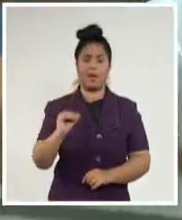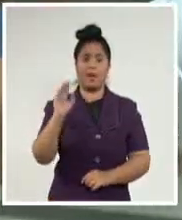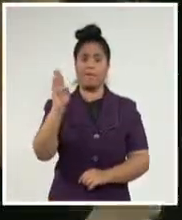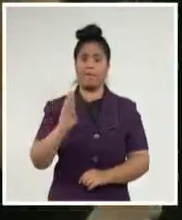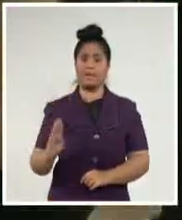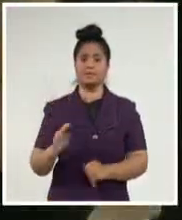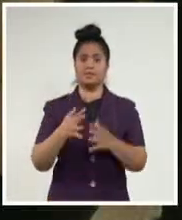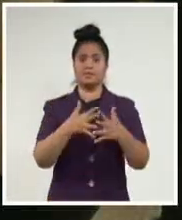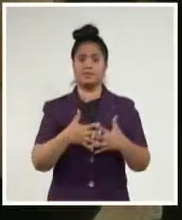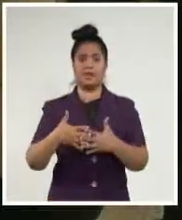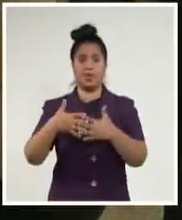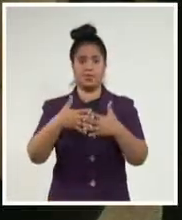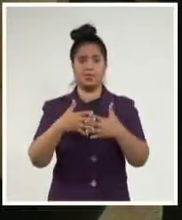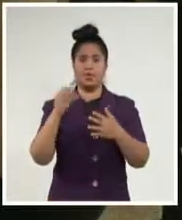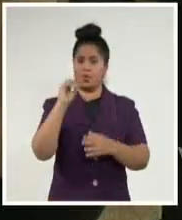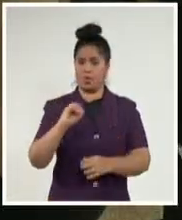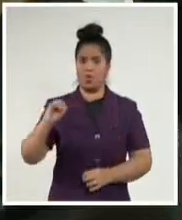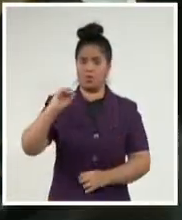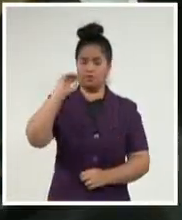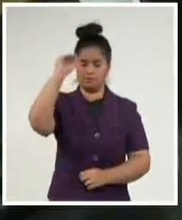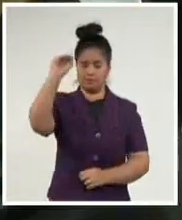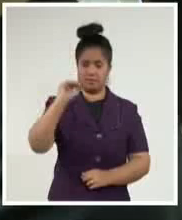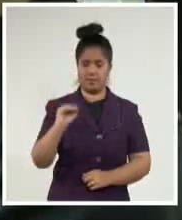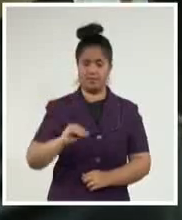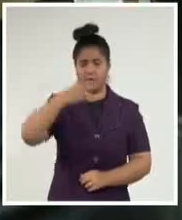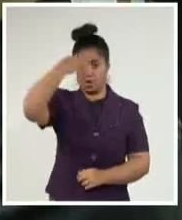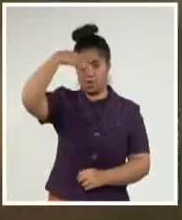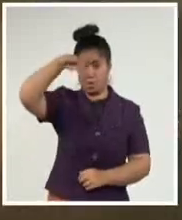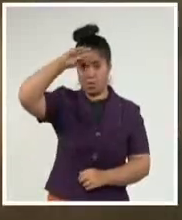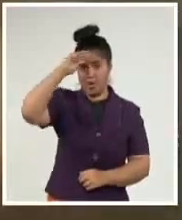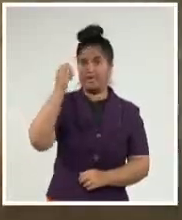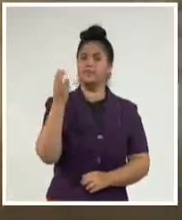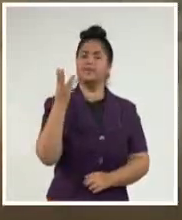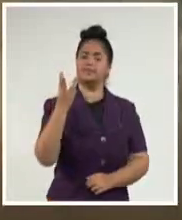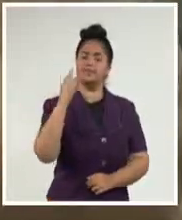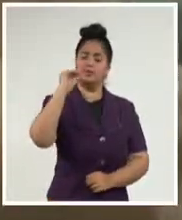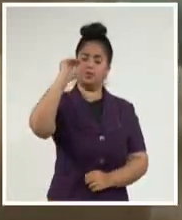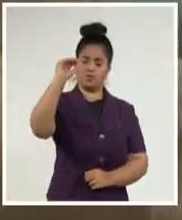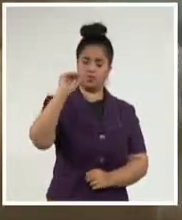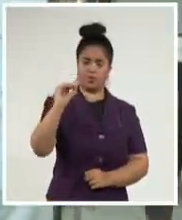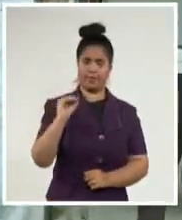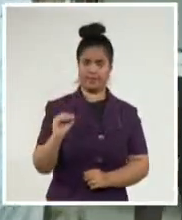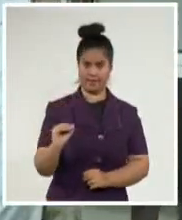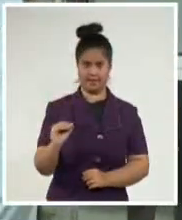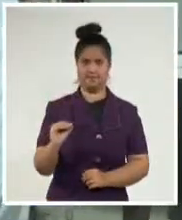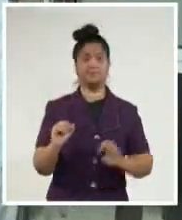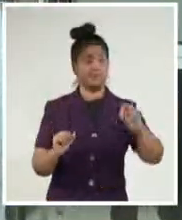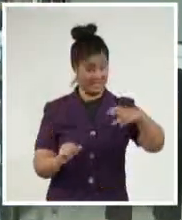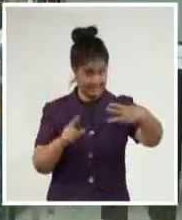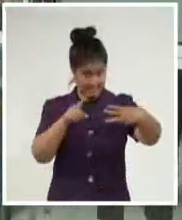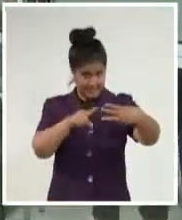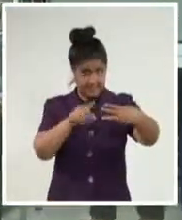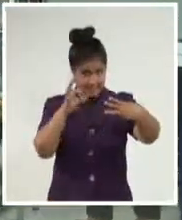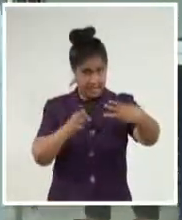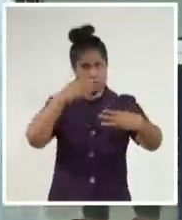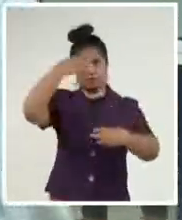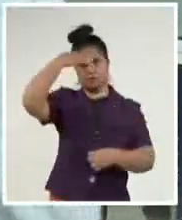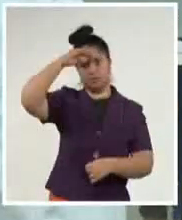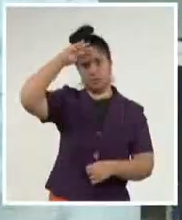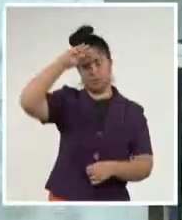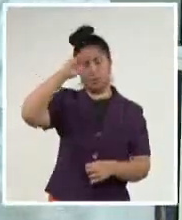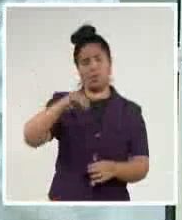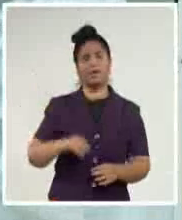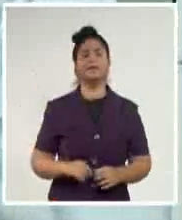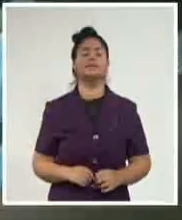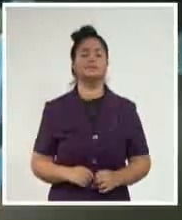el top 10. El Instituto Carlos Juan Finlay, productor de los fármacos Soberana 02 y Soberana Plus, divulgó mediante la red social Twitter